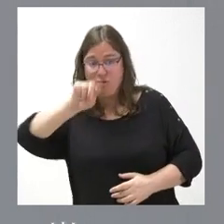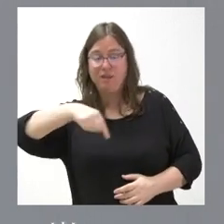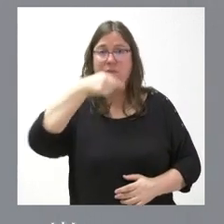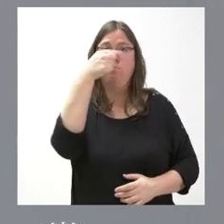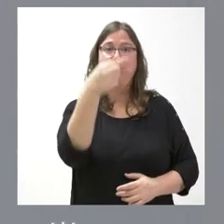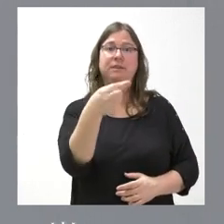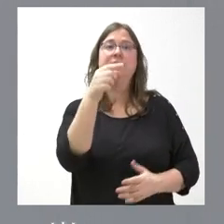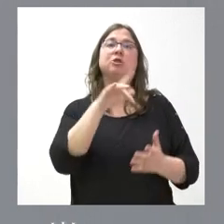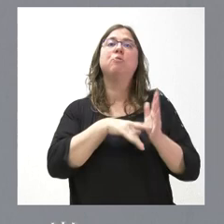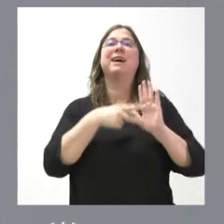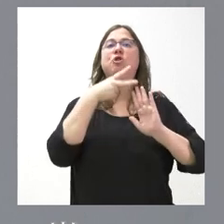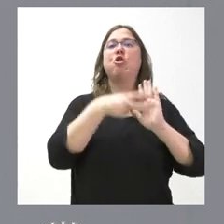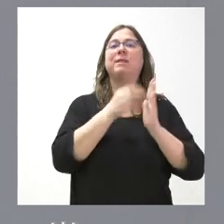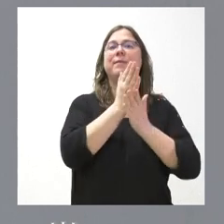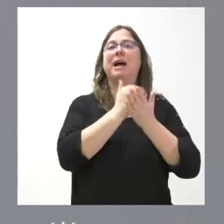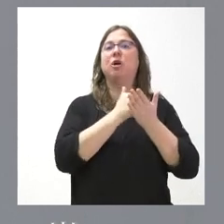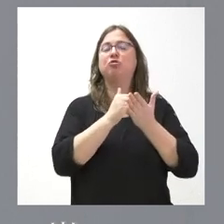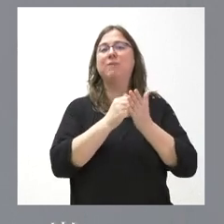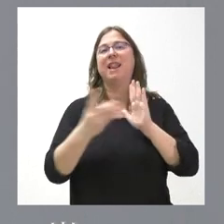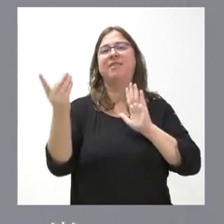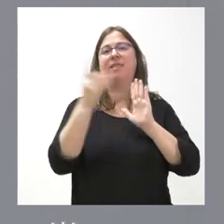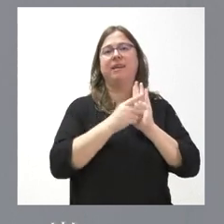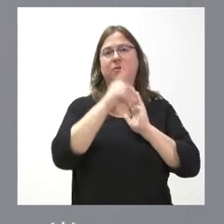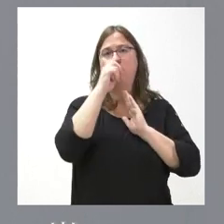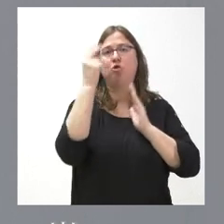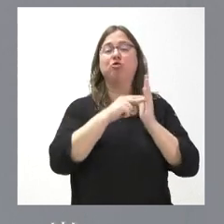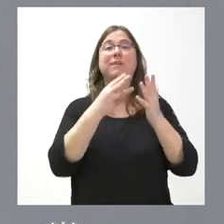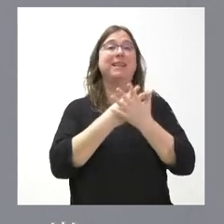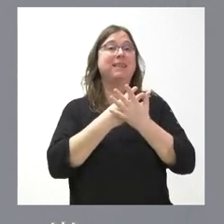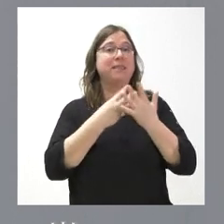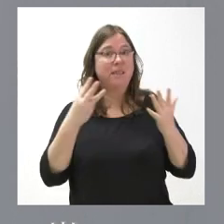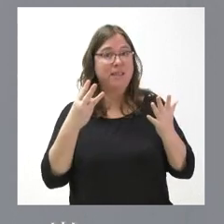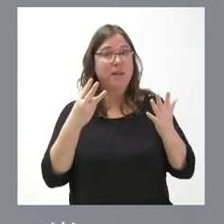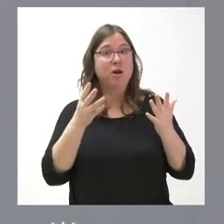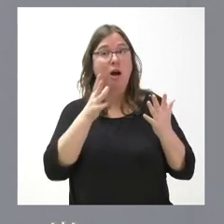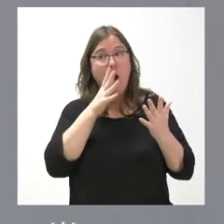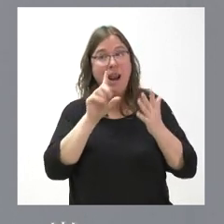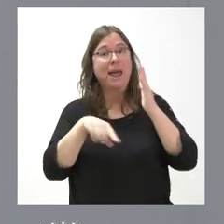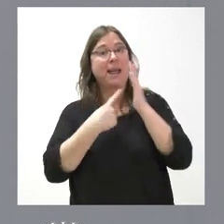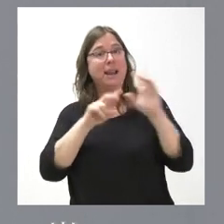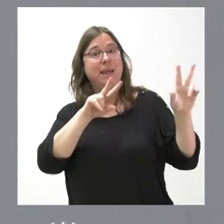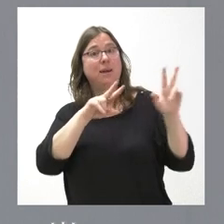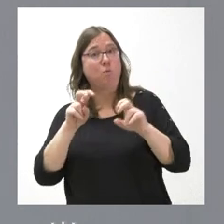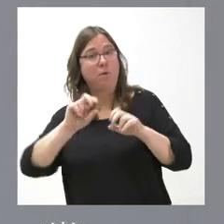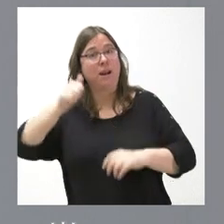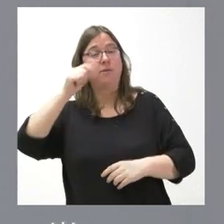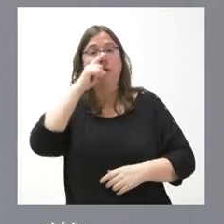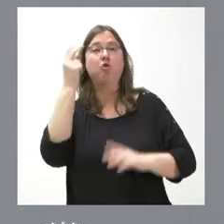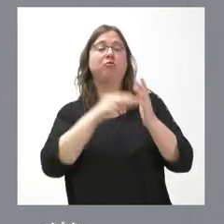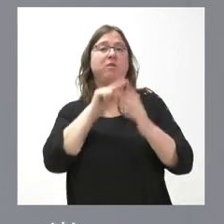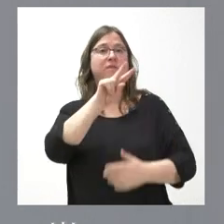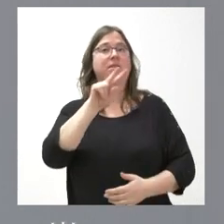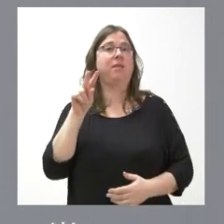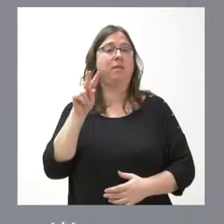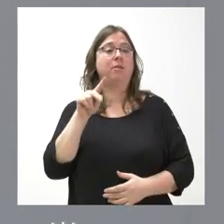normativa autonómica en forma de decreto en el año 18 y ahora ha habido una nueva ley nacional, que es del año 2022, que